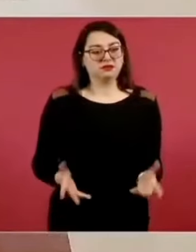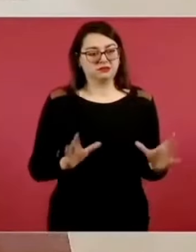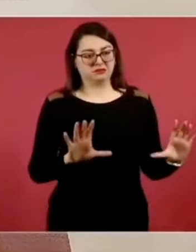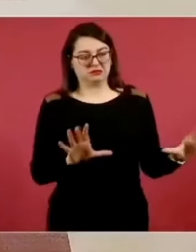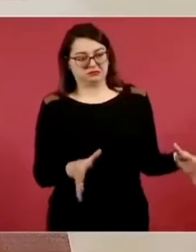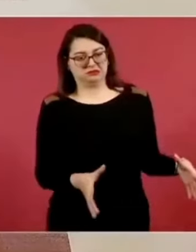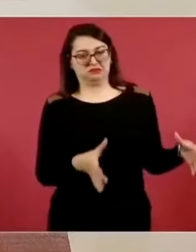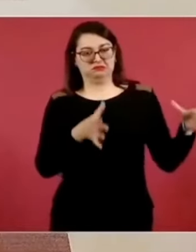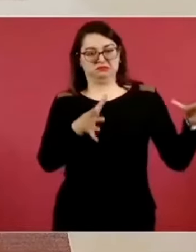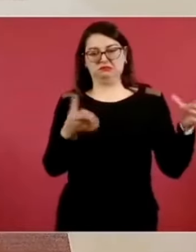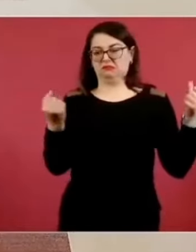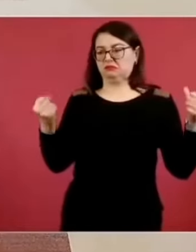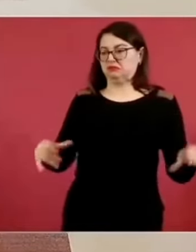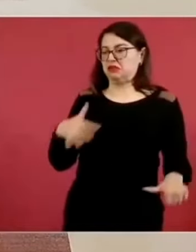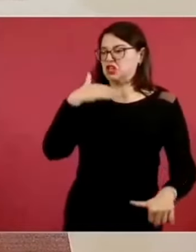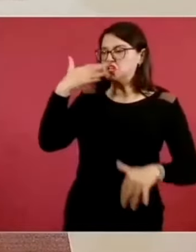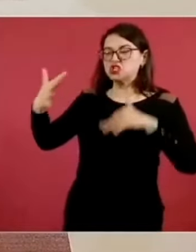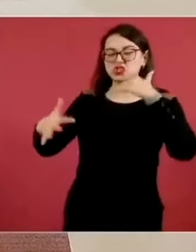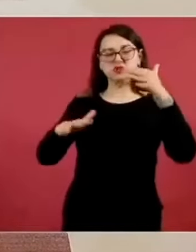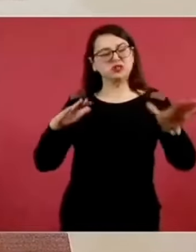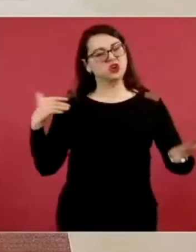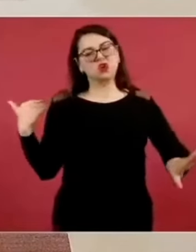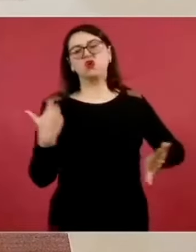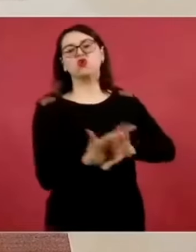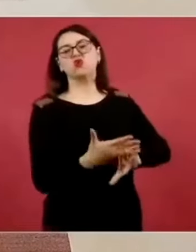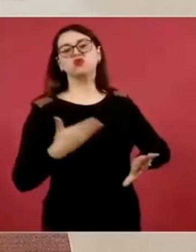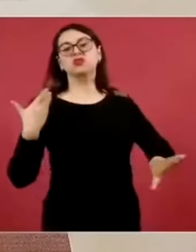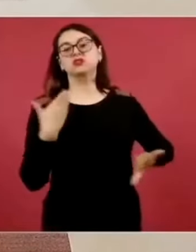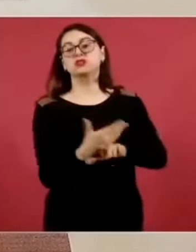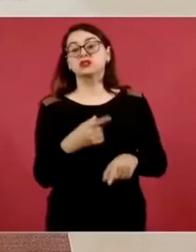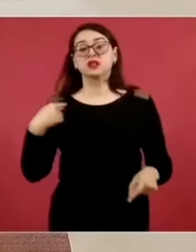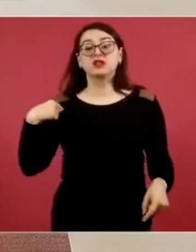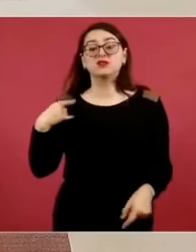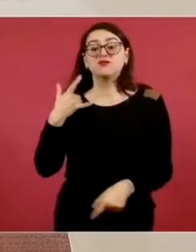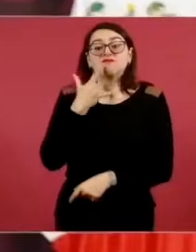y de corruptos. Desde hace 50 años.